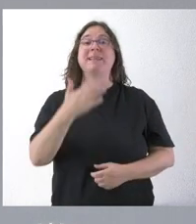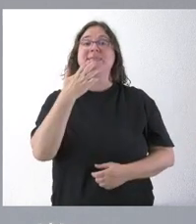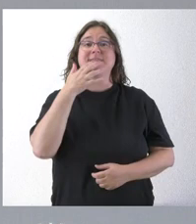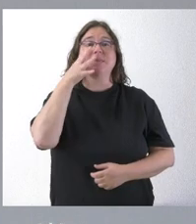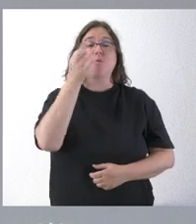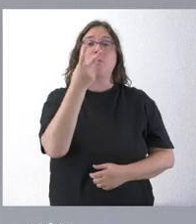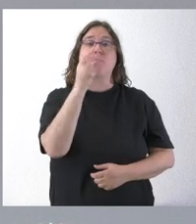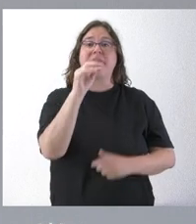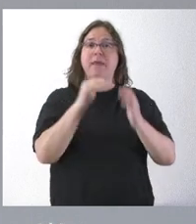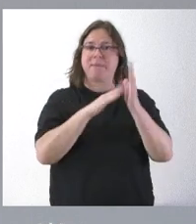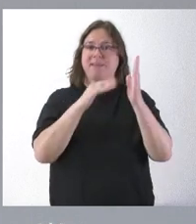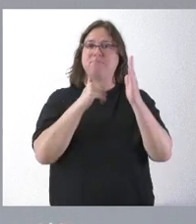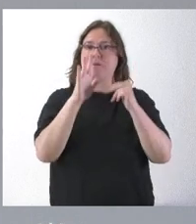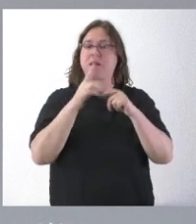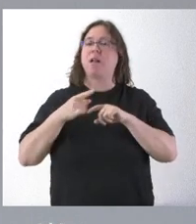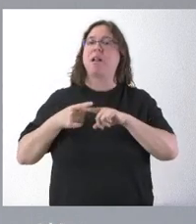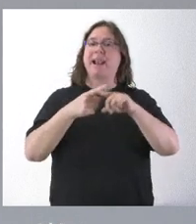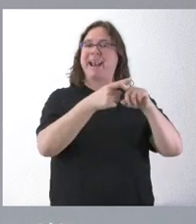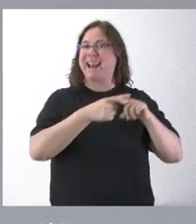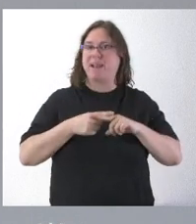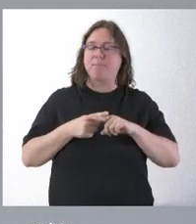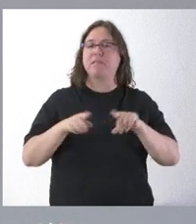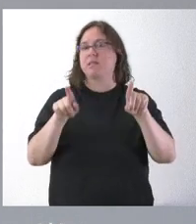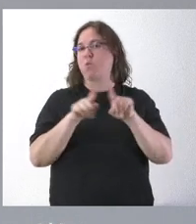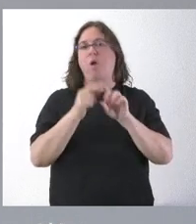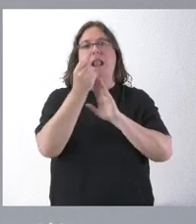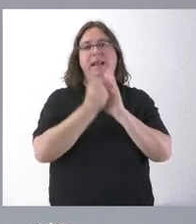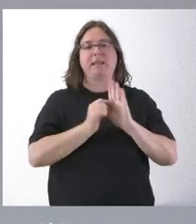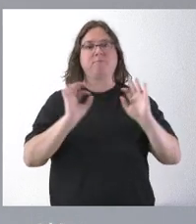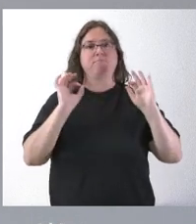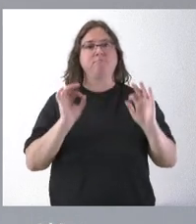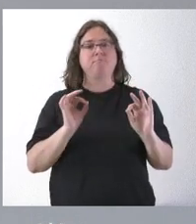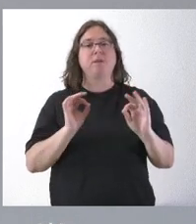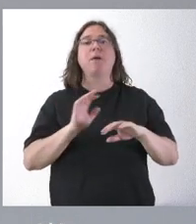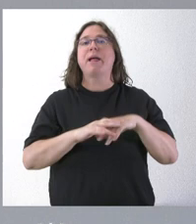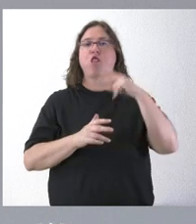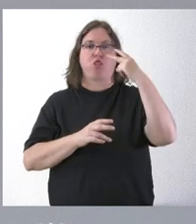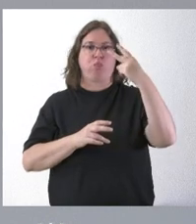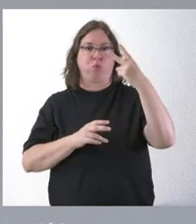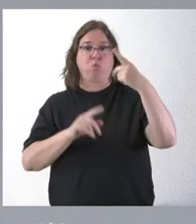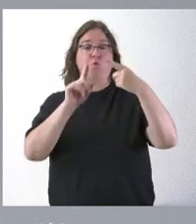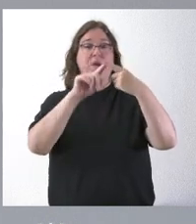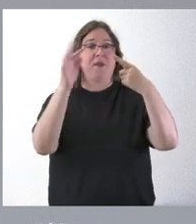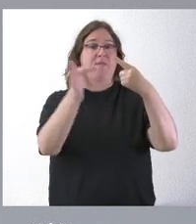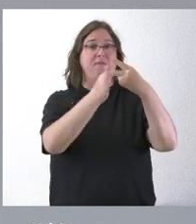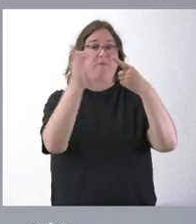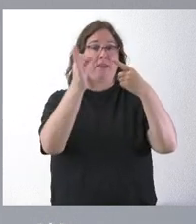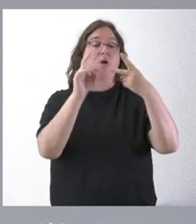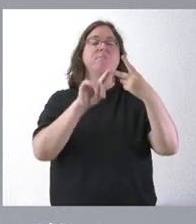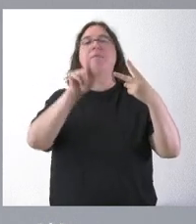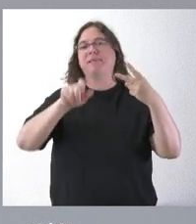entre ellos también está basado y regulado en criterios objetivos. Básicamente dos, hay un fijo y la población,